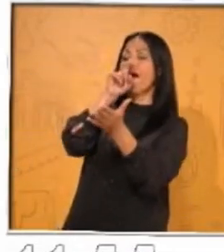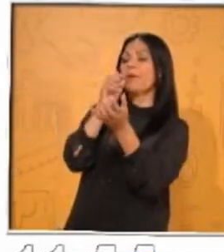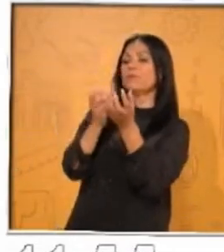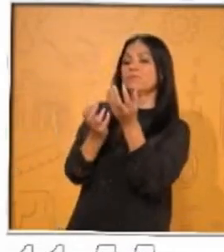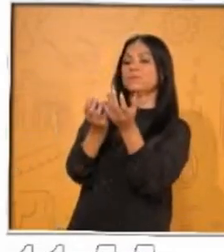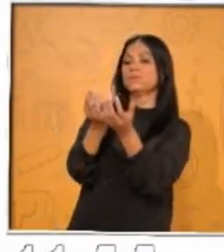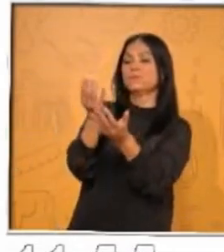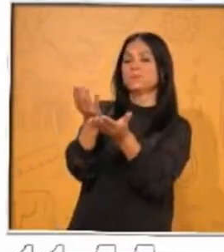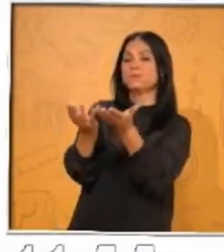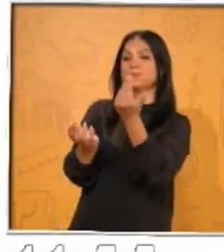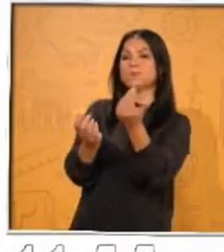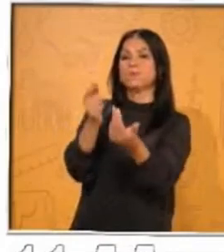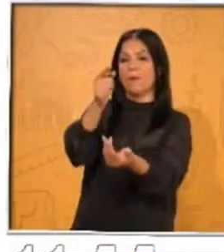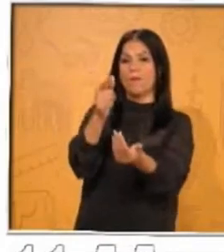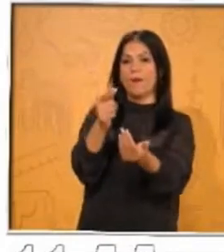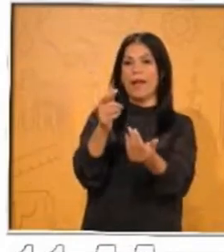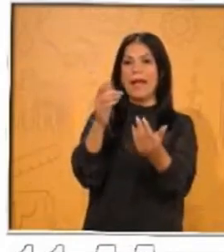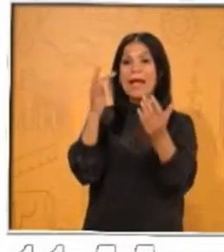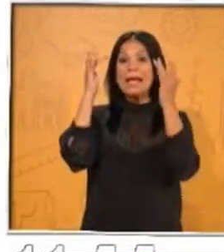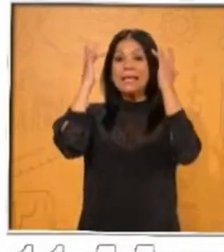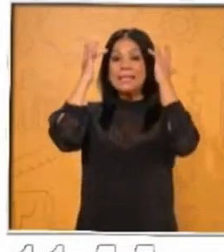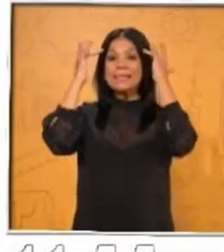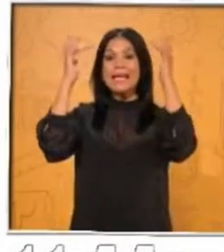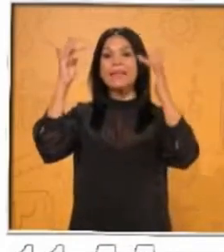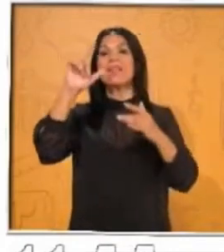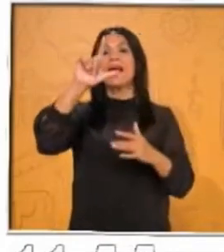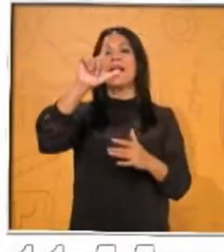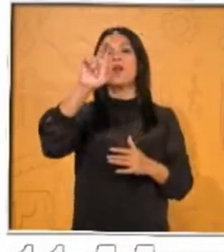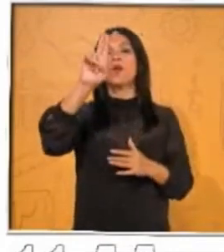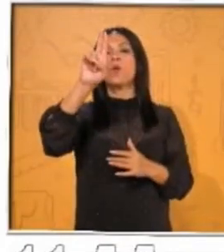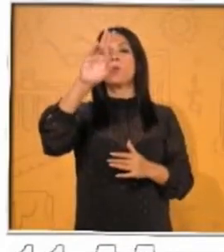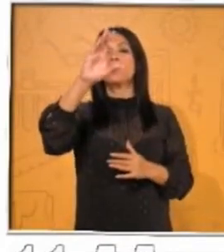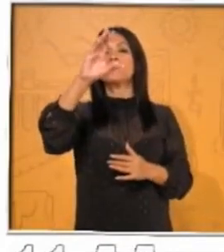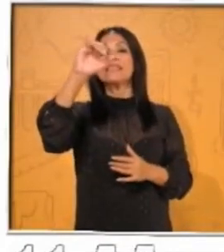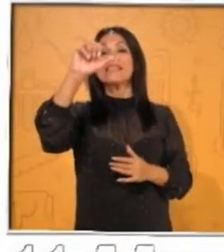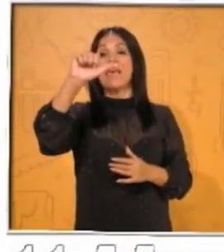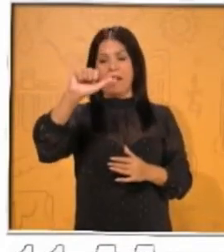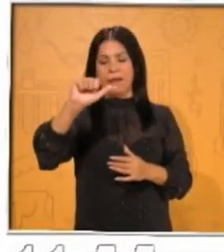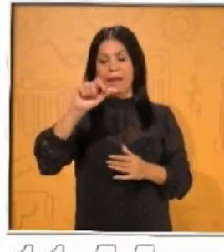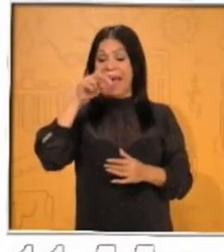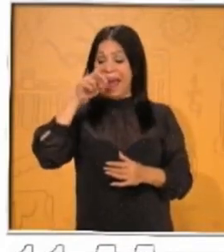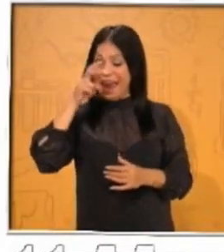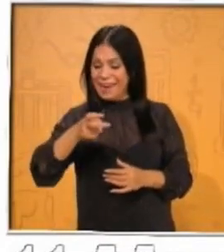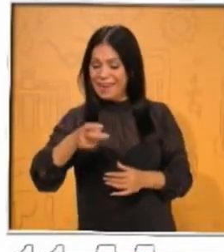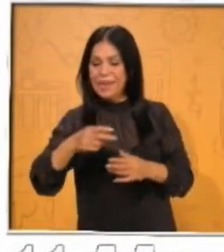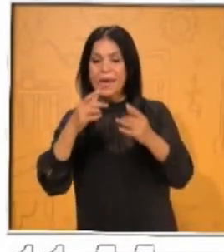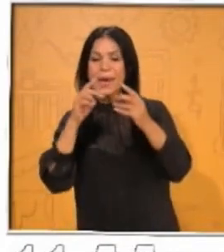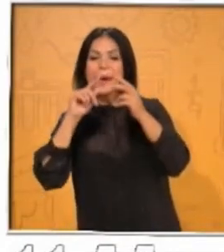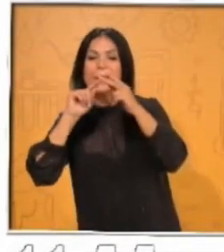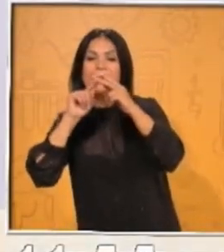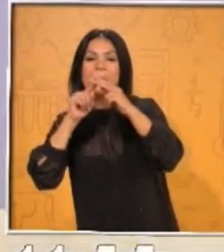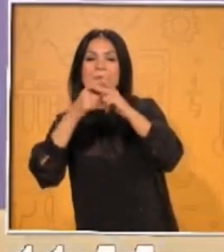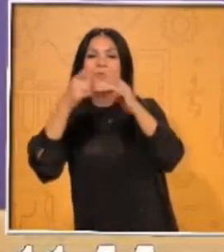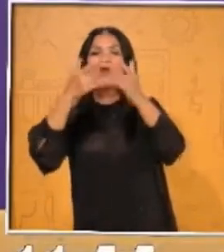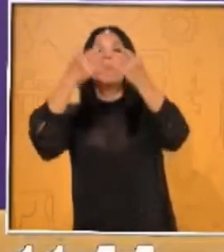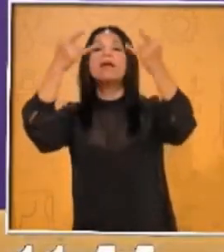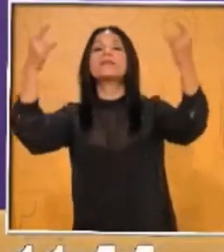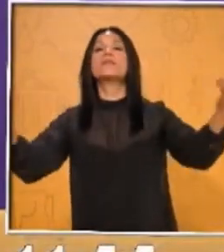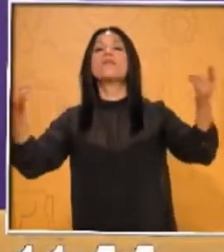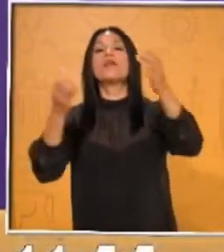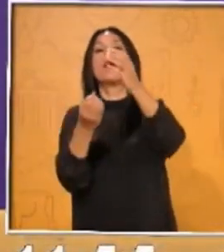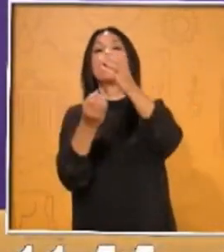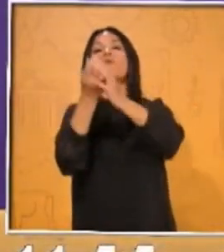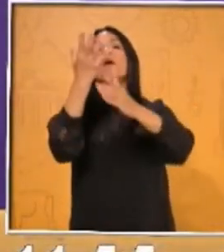actualidad por el Parque Fundidora, por ahí empezó la historia de nuestra entidad y de la